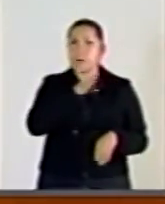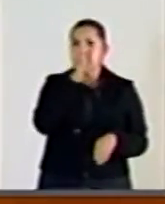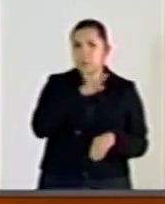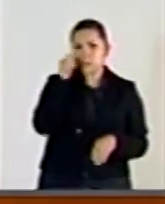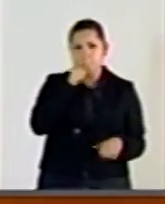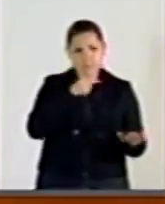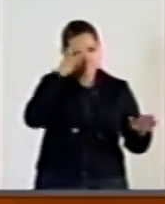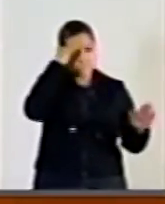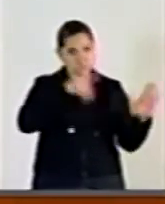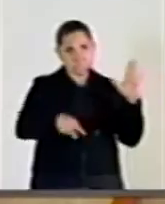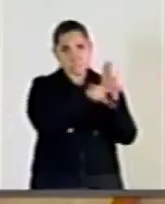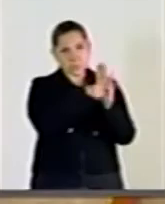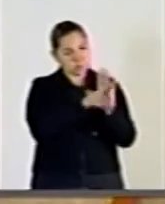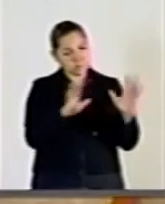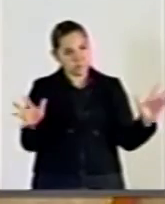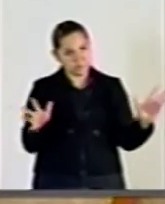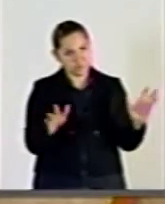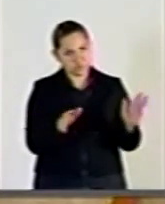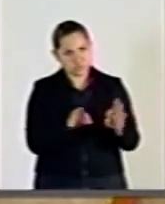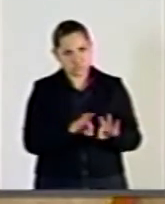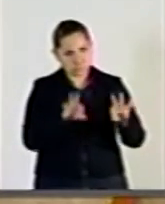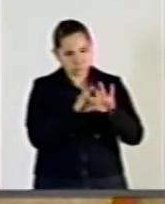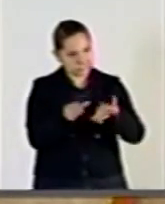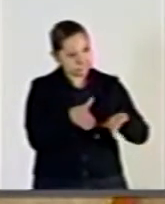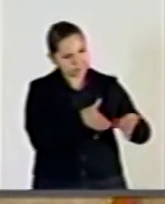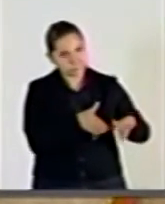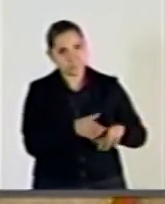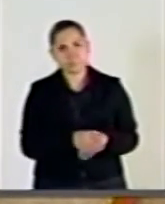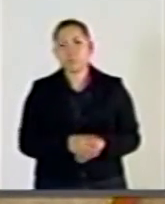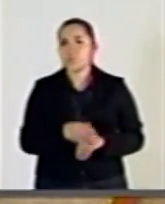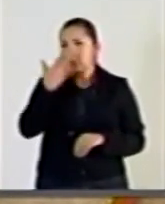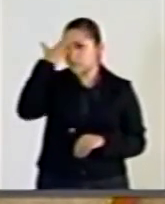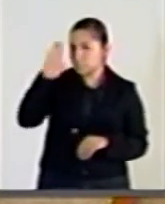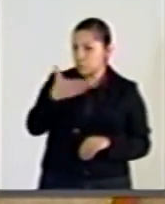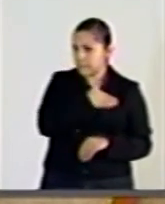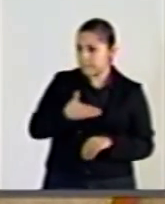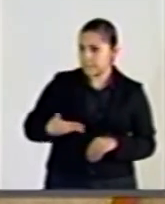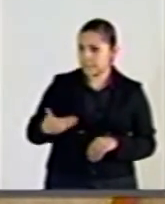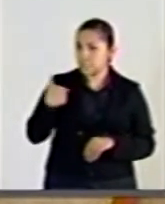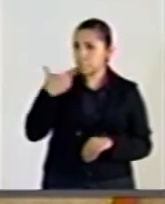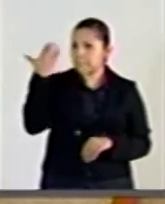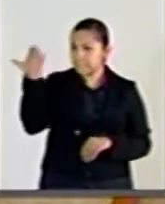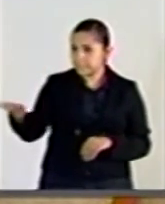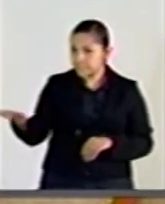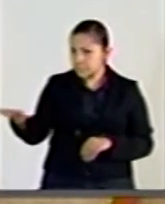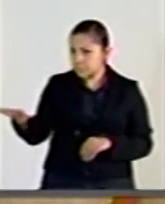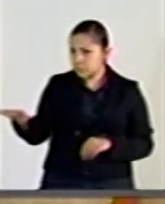Ciudadana Presidenta, ruego solicito orden a la Asamblea.